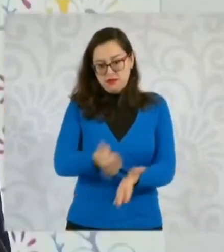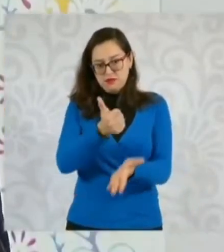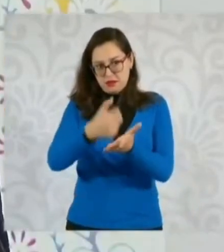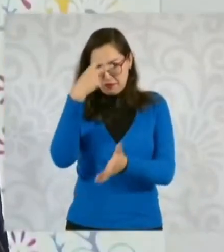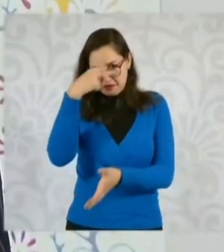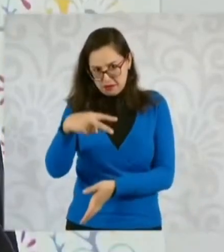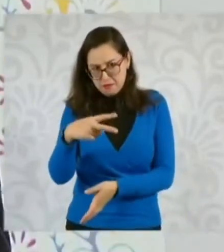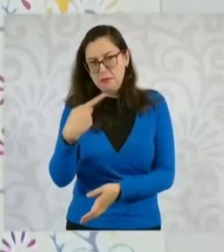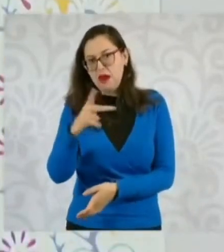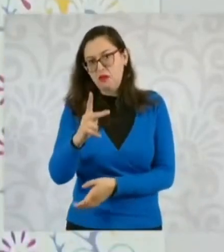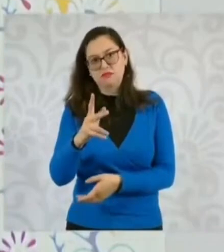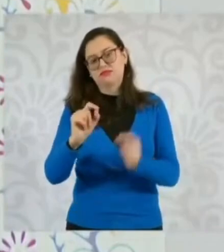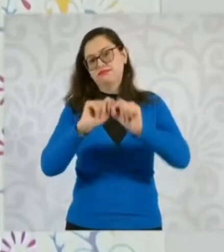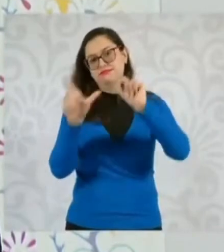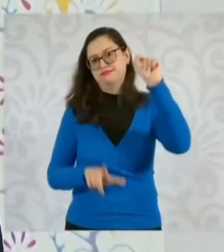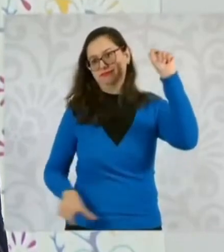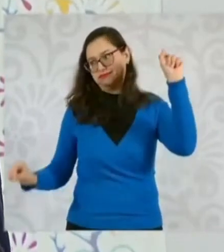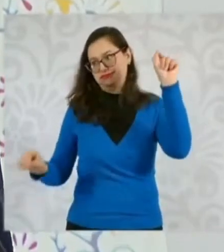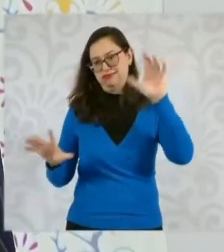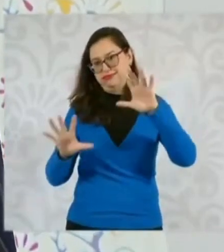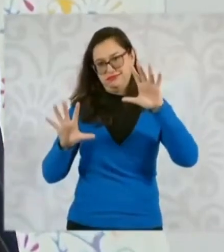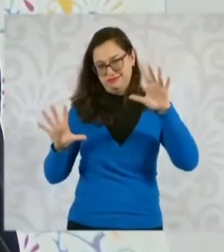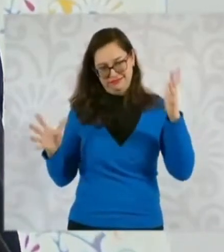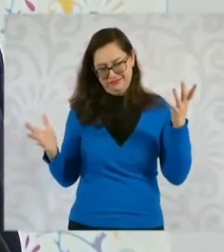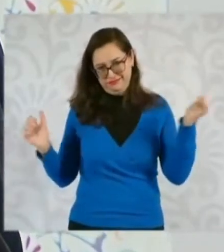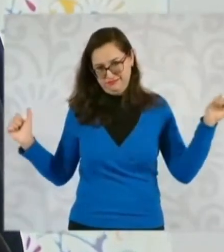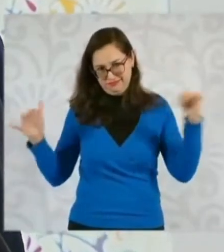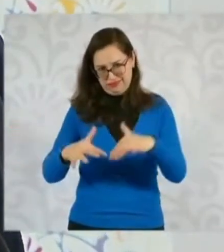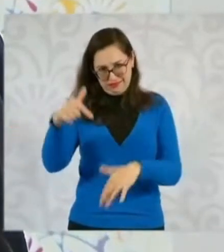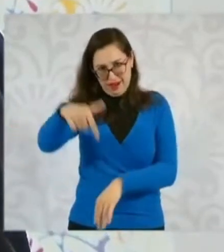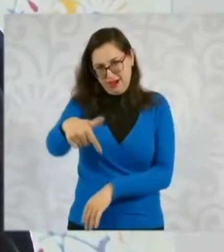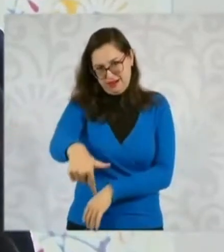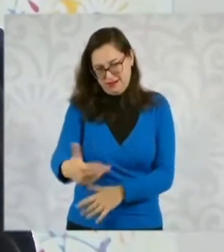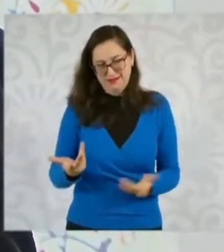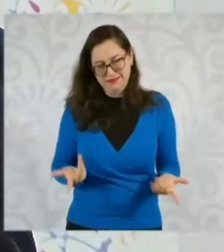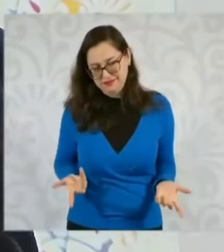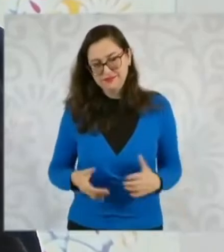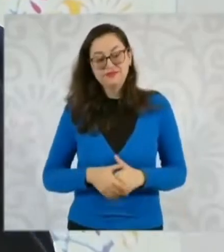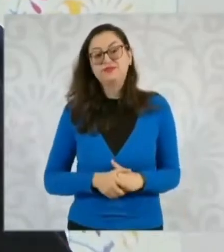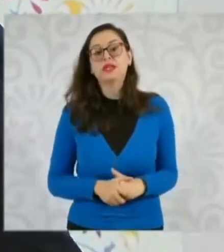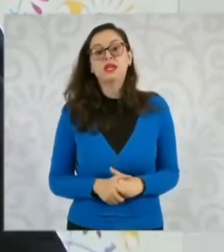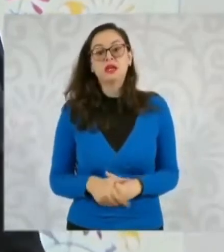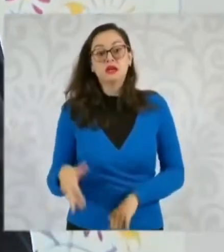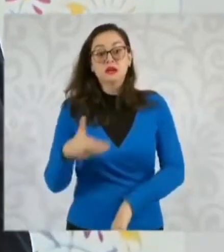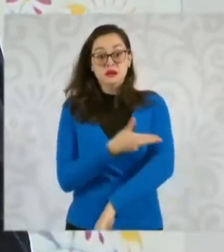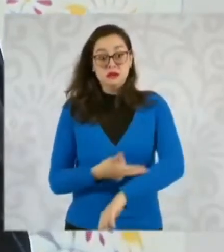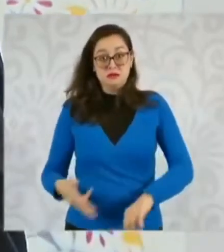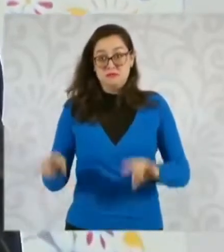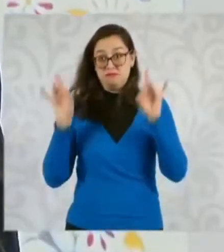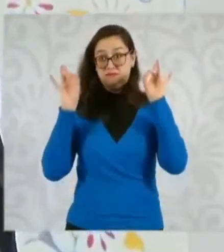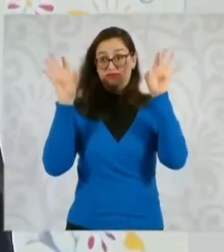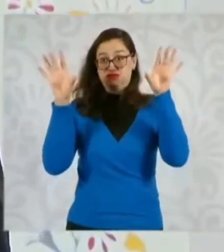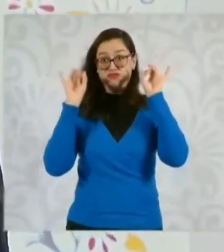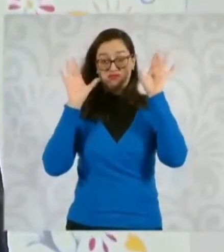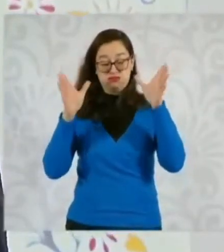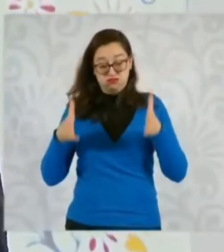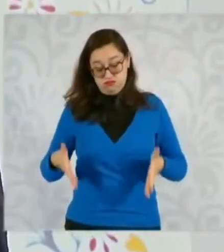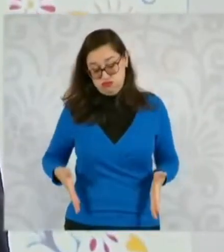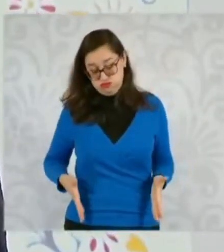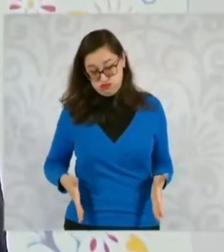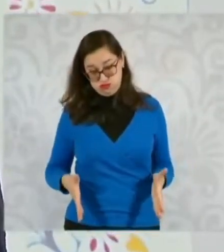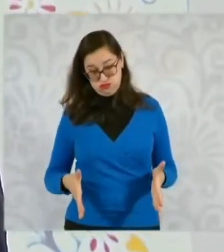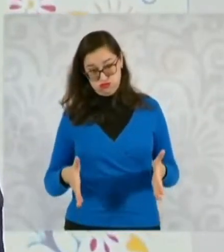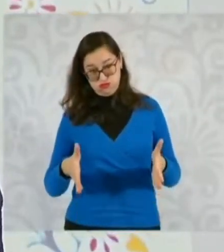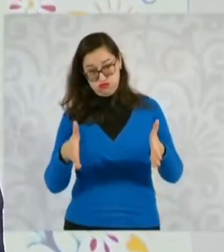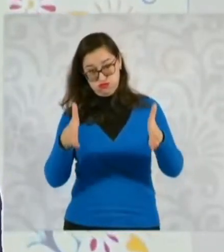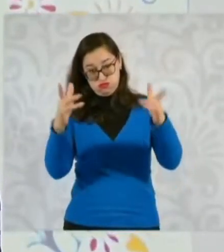de la República es capital de todas y todos los mexicanos. Esta avenida tan importante de